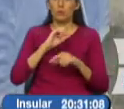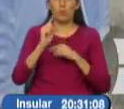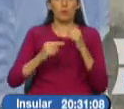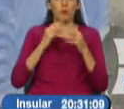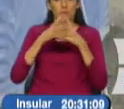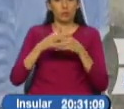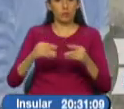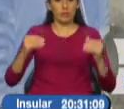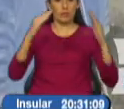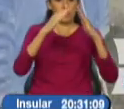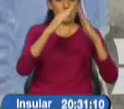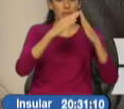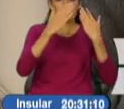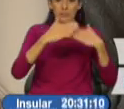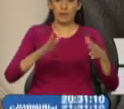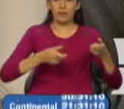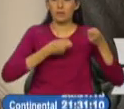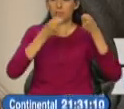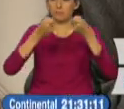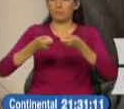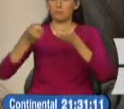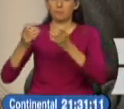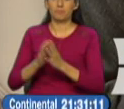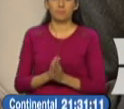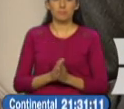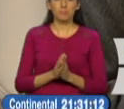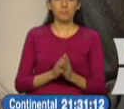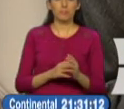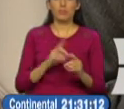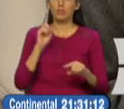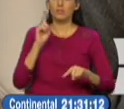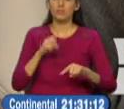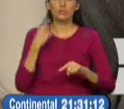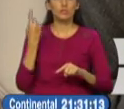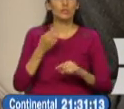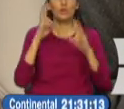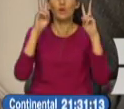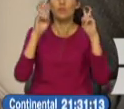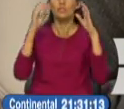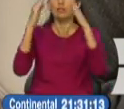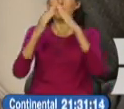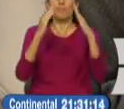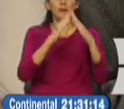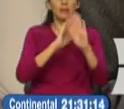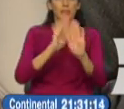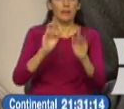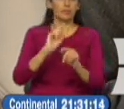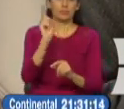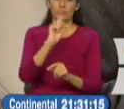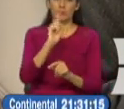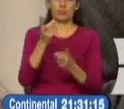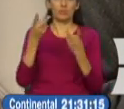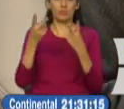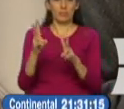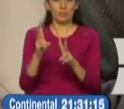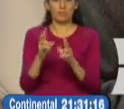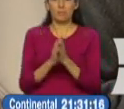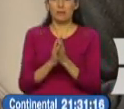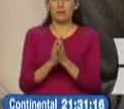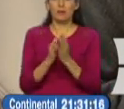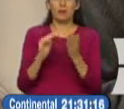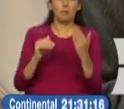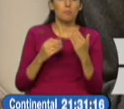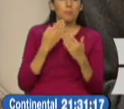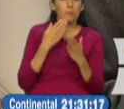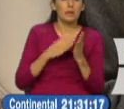habitacionales se hayan terminado. No podemos trabajar solo sobre temas habitacionales sino también sobre los temas que se han discutido como una nueva